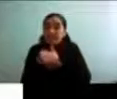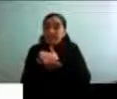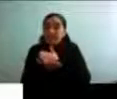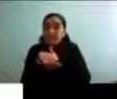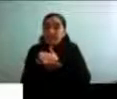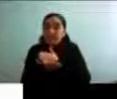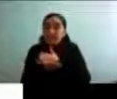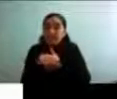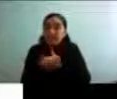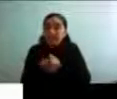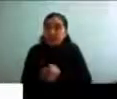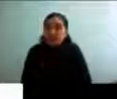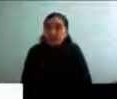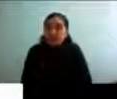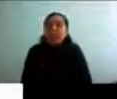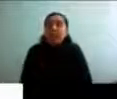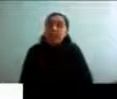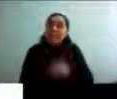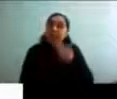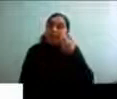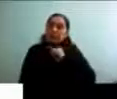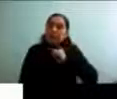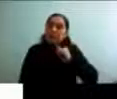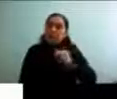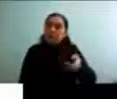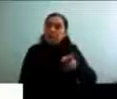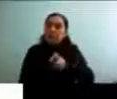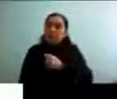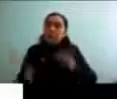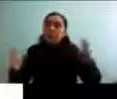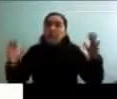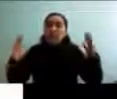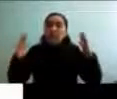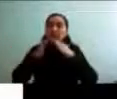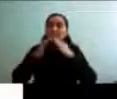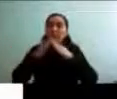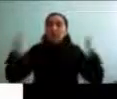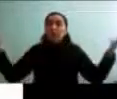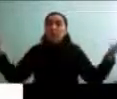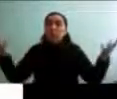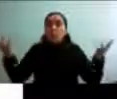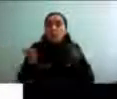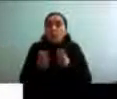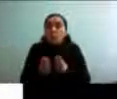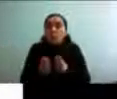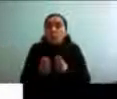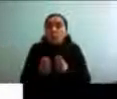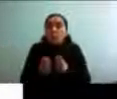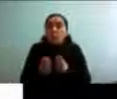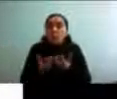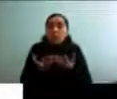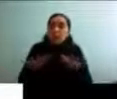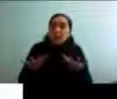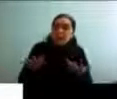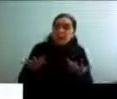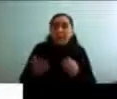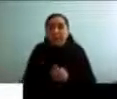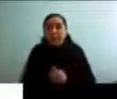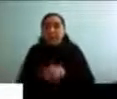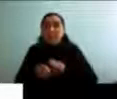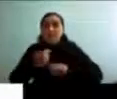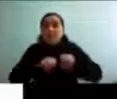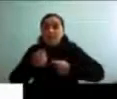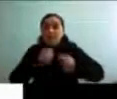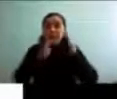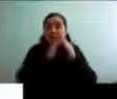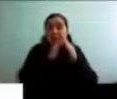es bastante frecuente de, bueno, hay que achicarse, ¿no? Entre comillas. Entonces tú decías, en fin, vender la casa y